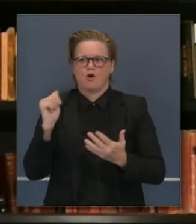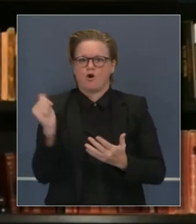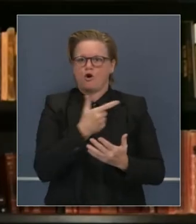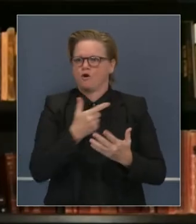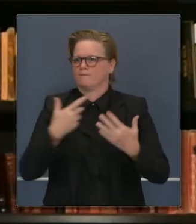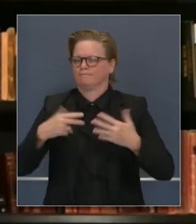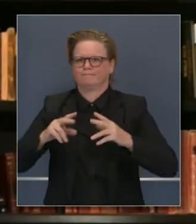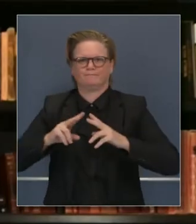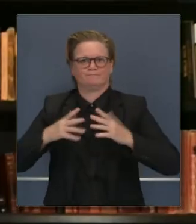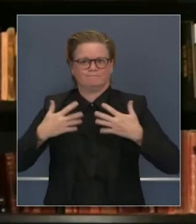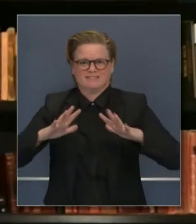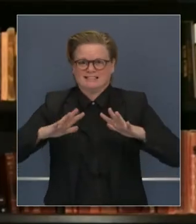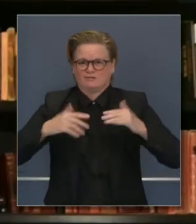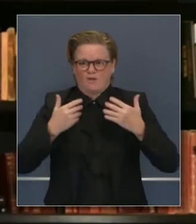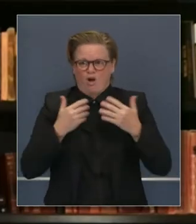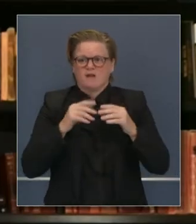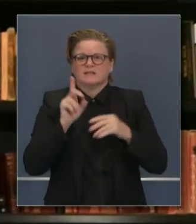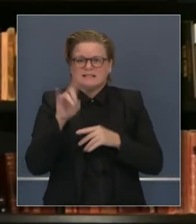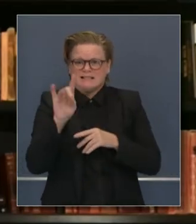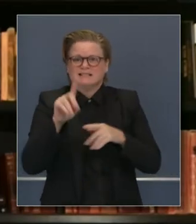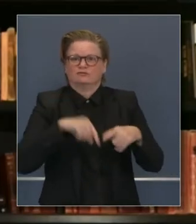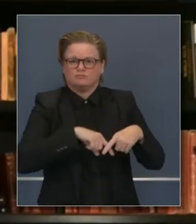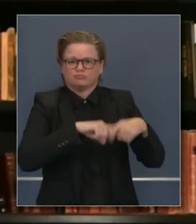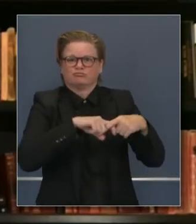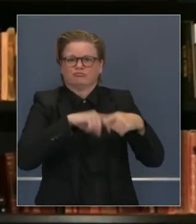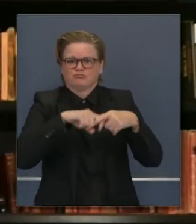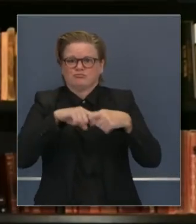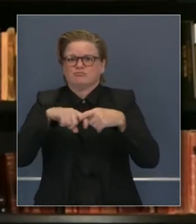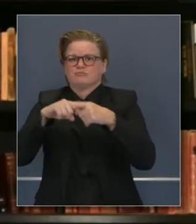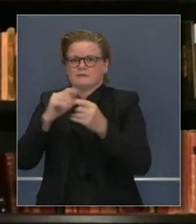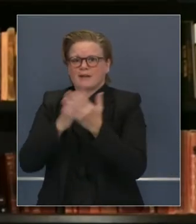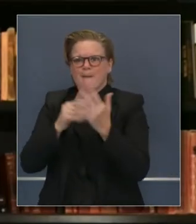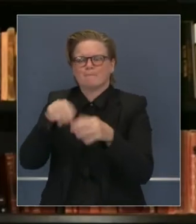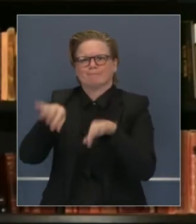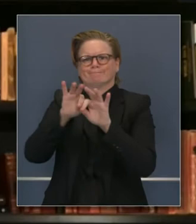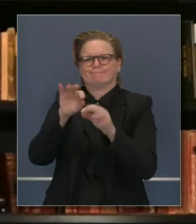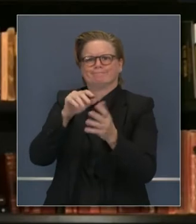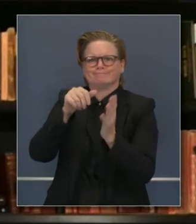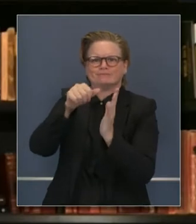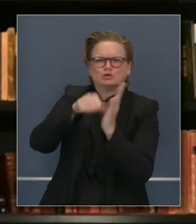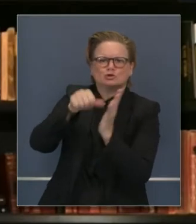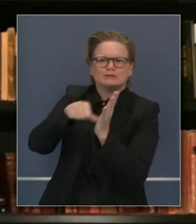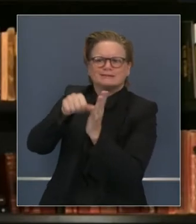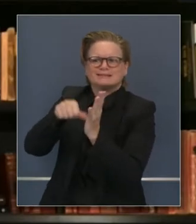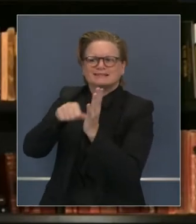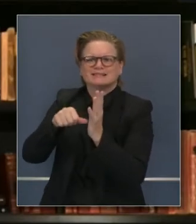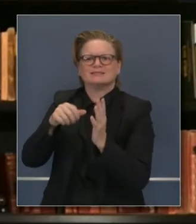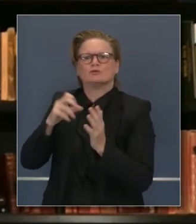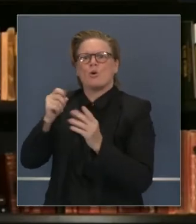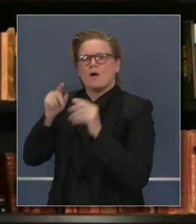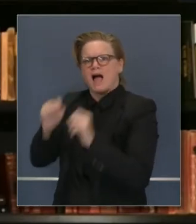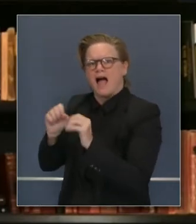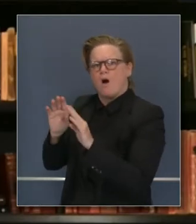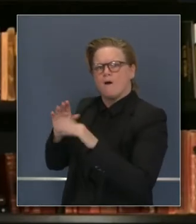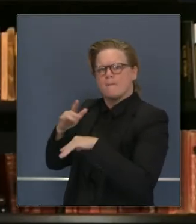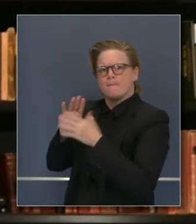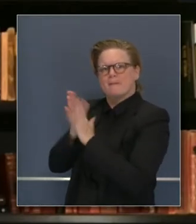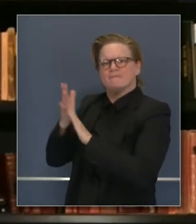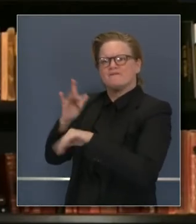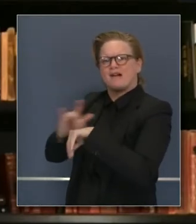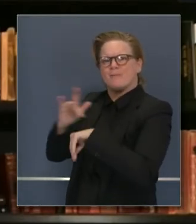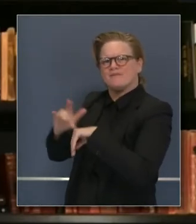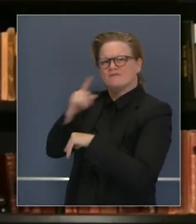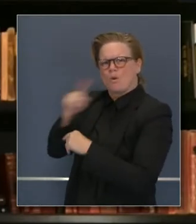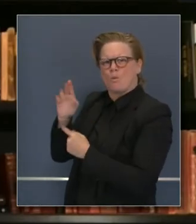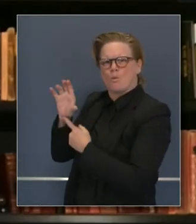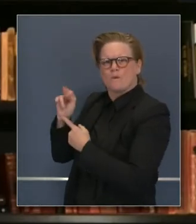suspendiendo activamente cirugías selectivas en base a las condiciones existentes, en base a las